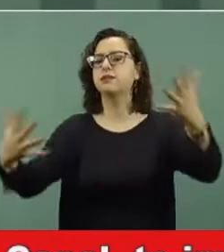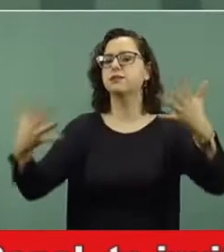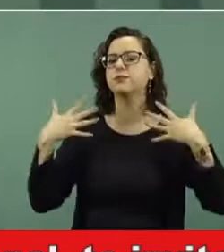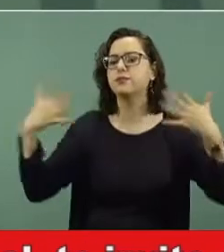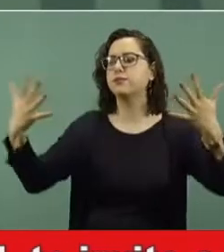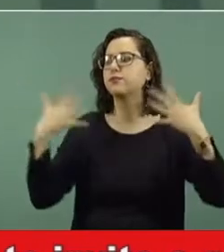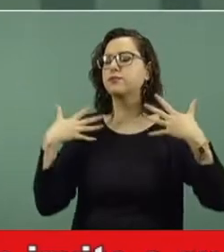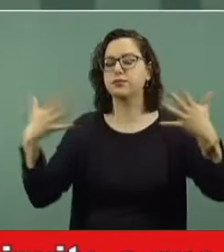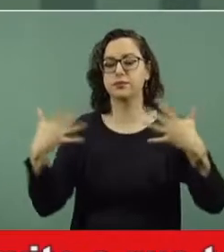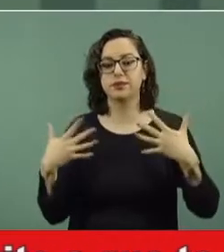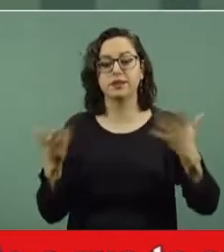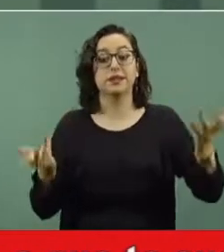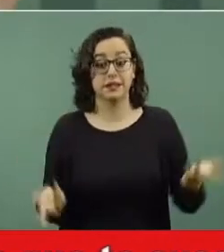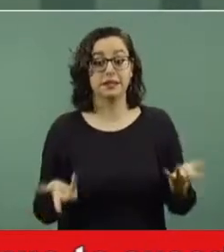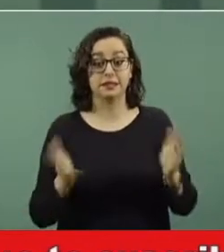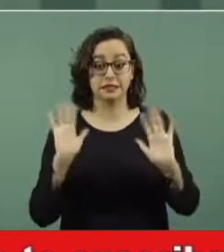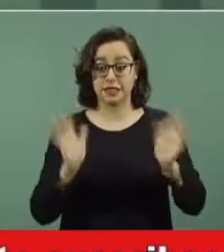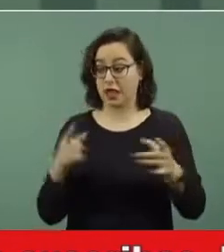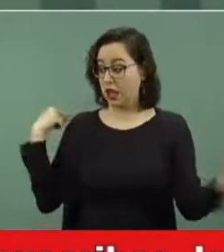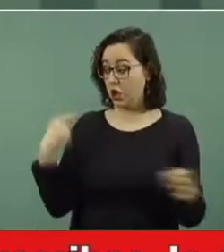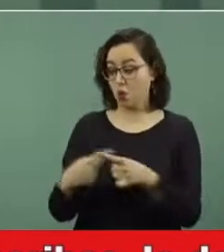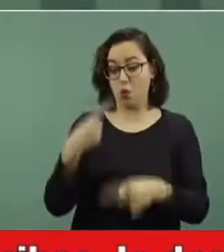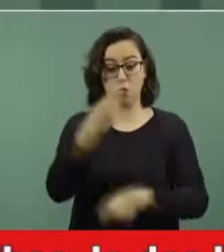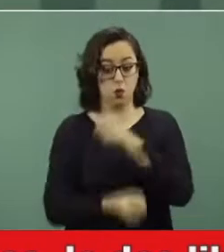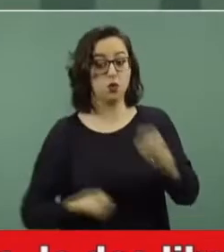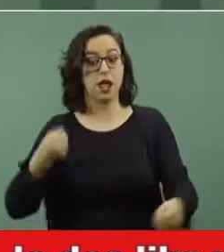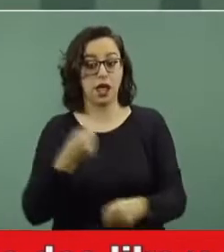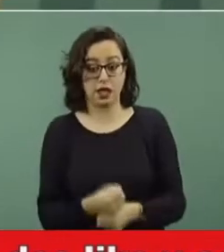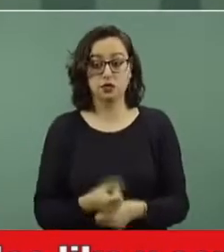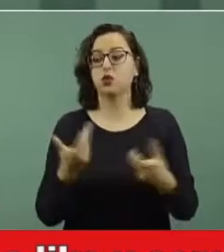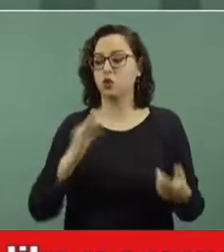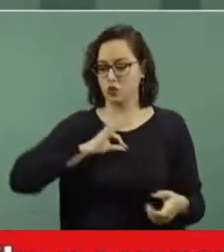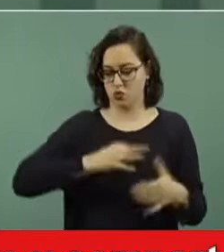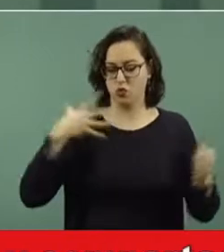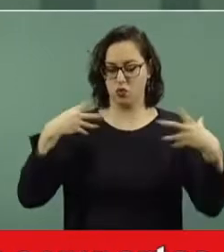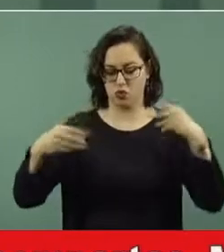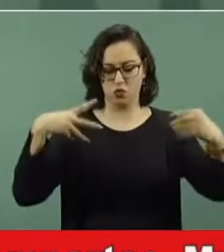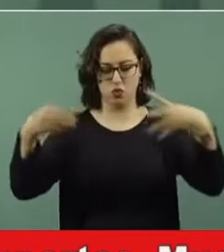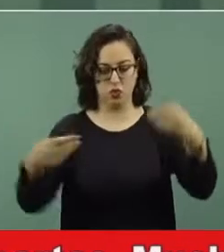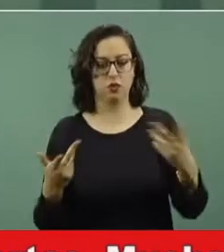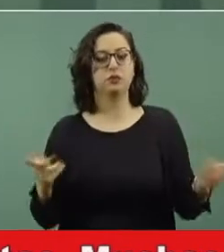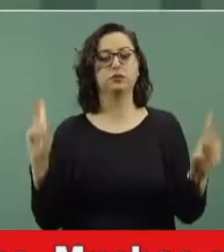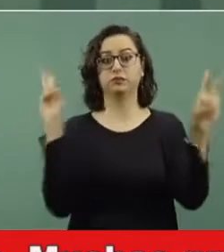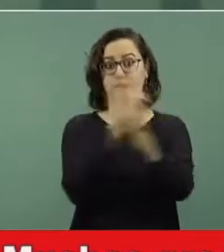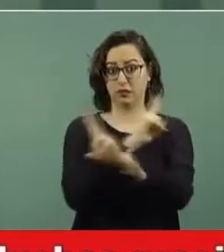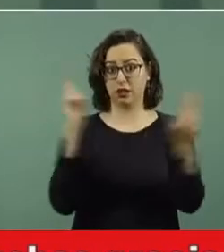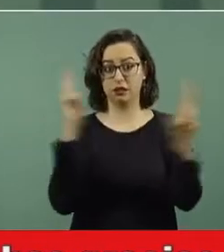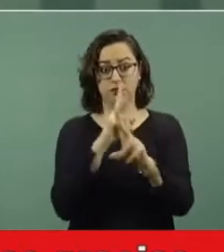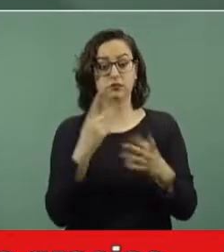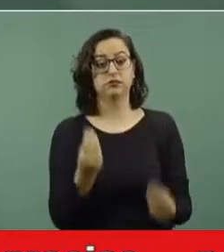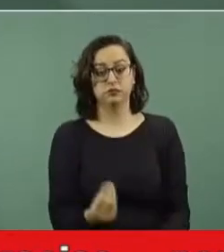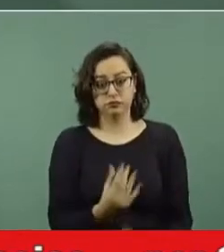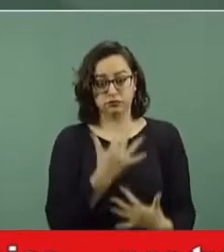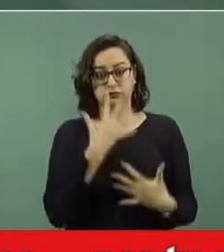conoce que la calidad del aire que respiramos en términos de la probabilidad de que tenga partículas contagiantes depende